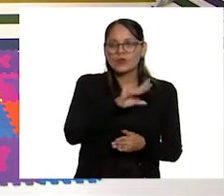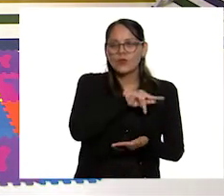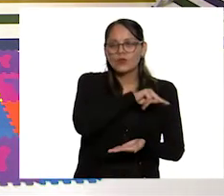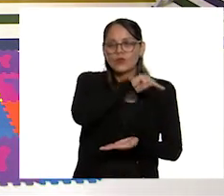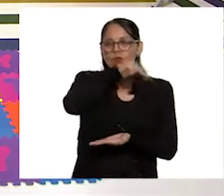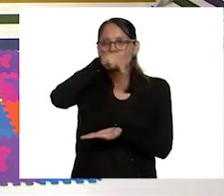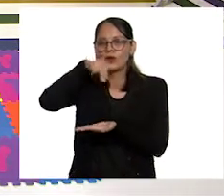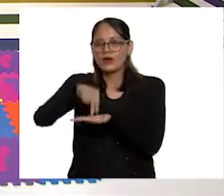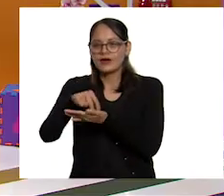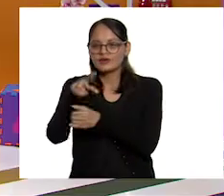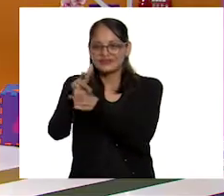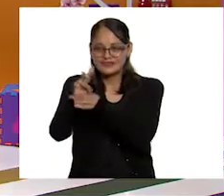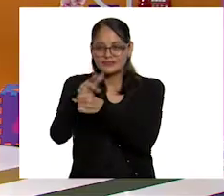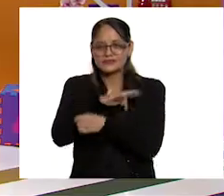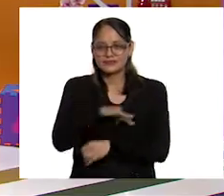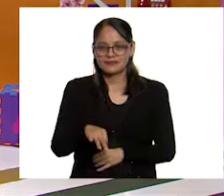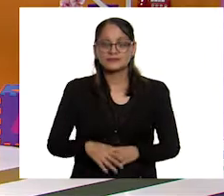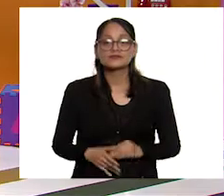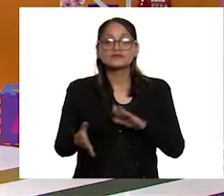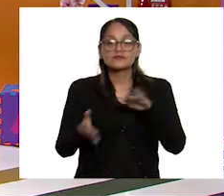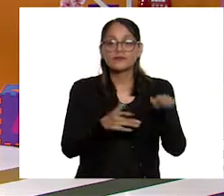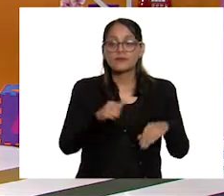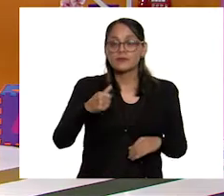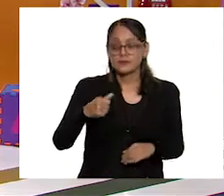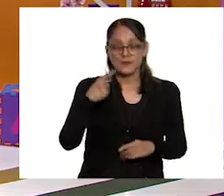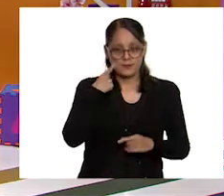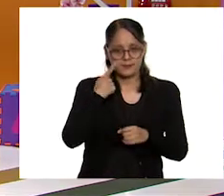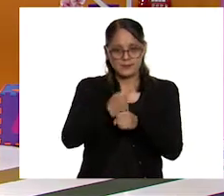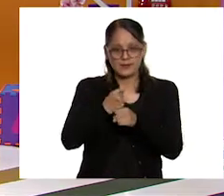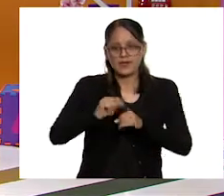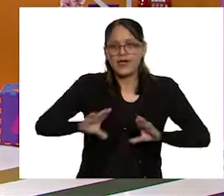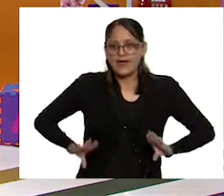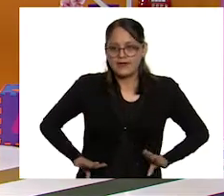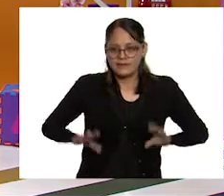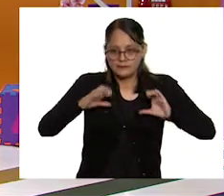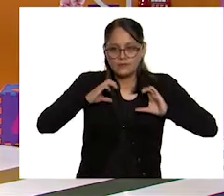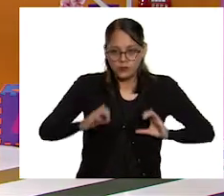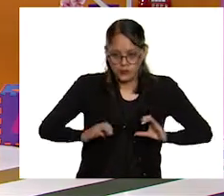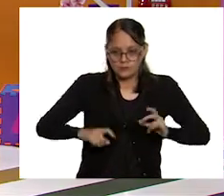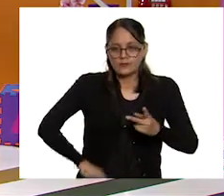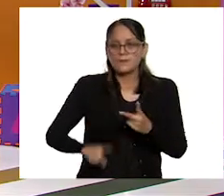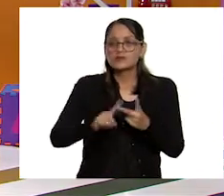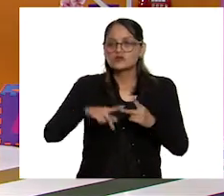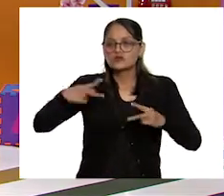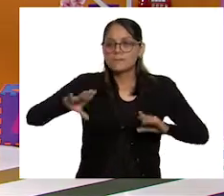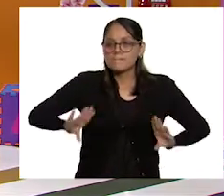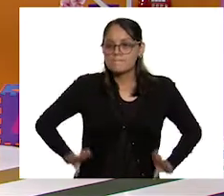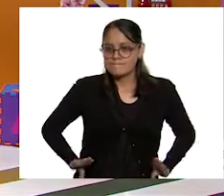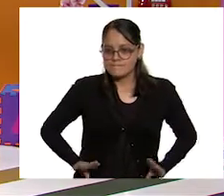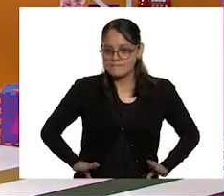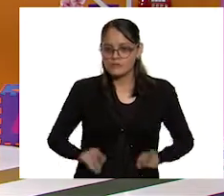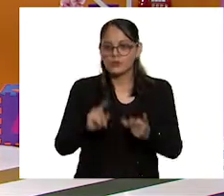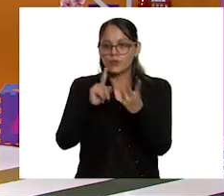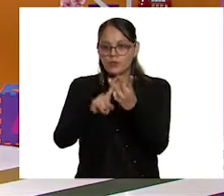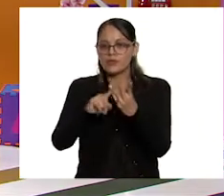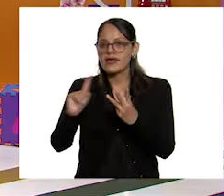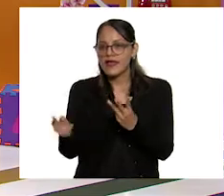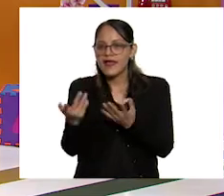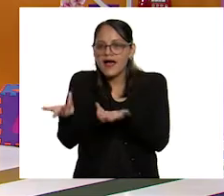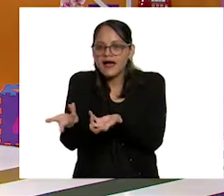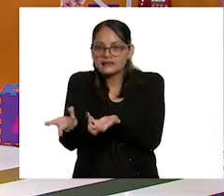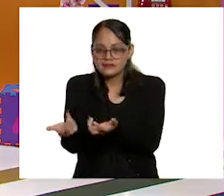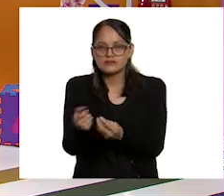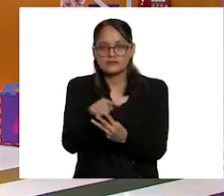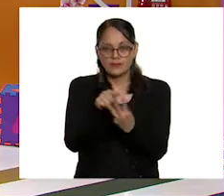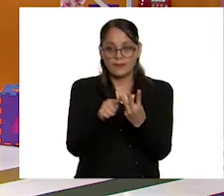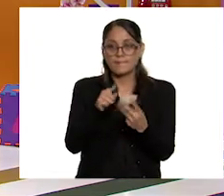lugar. Exacto. Vamos a empezar con las características físicas de personalidad y lo que hace. ¿De acuerdo? El primero que tengo es que